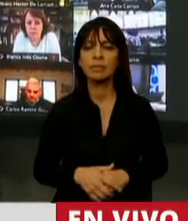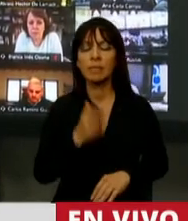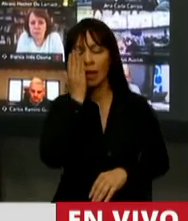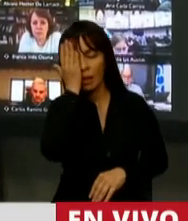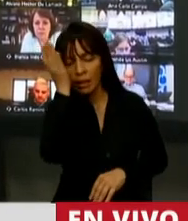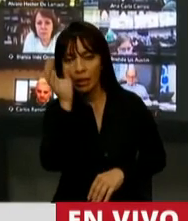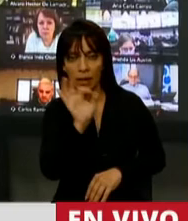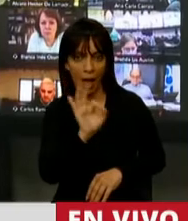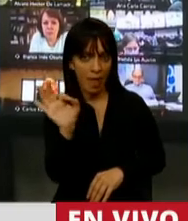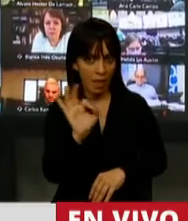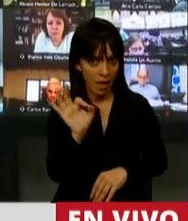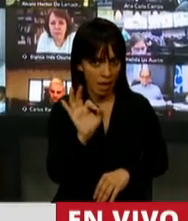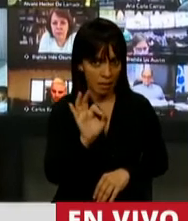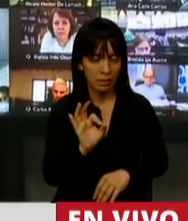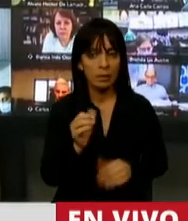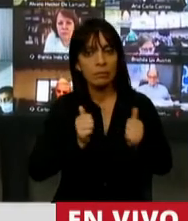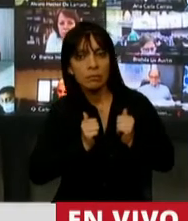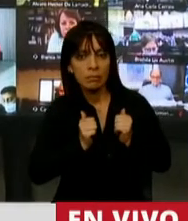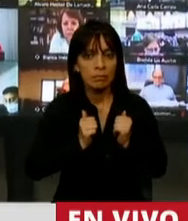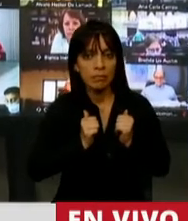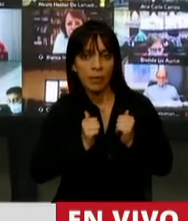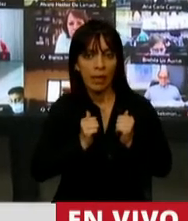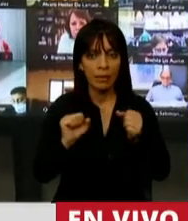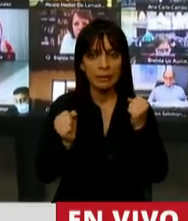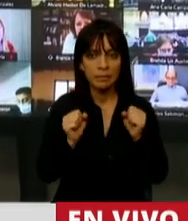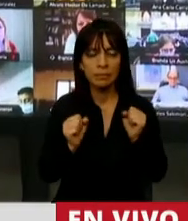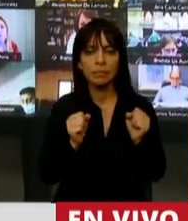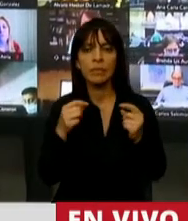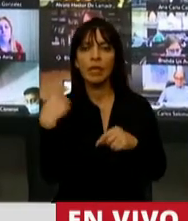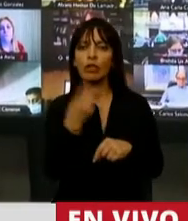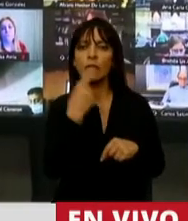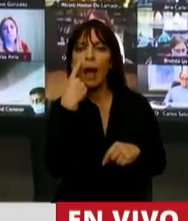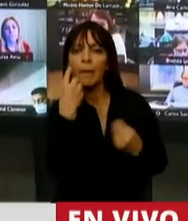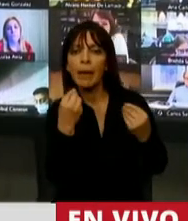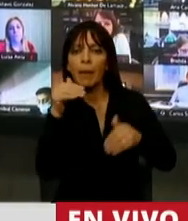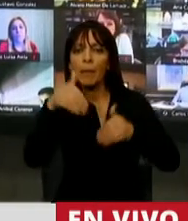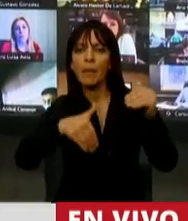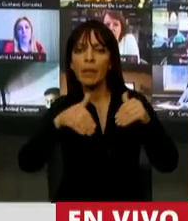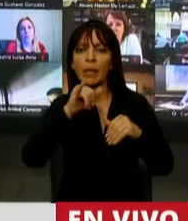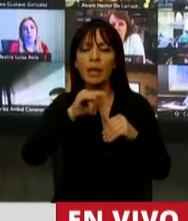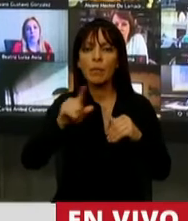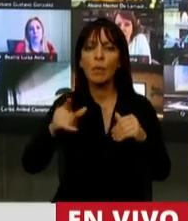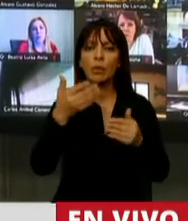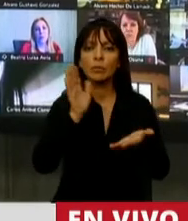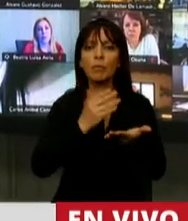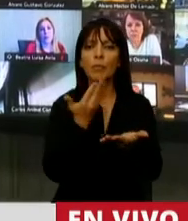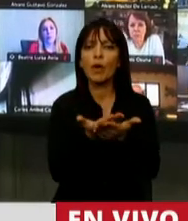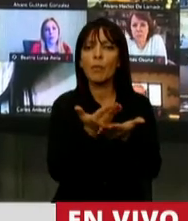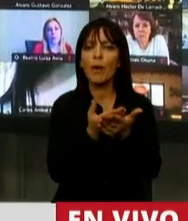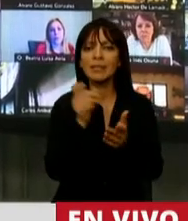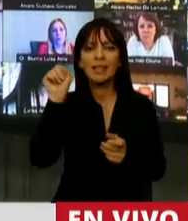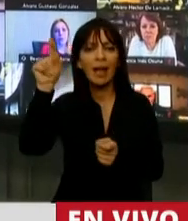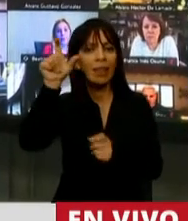dormido y están esperando que votemos las propuestas de los